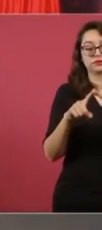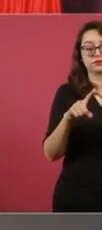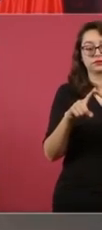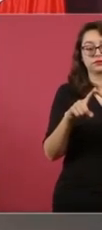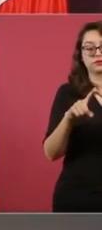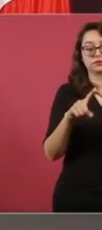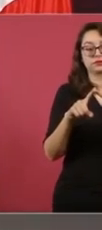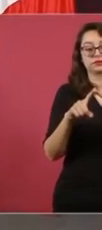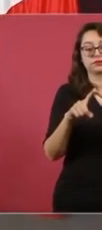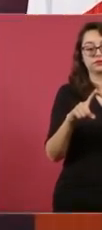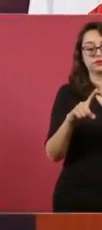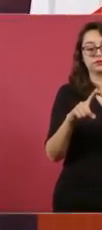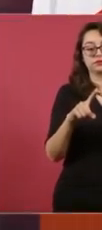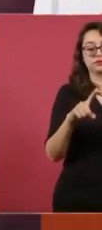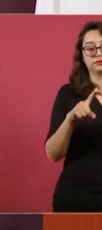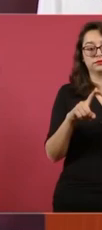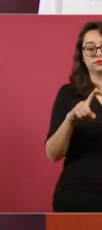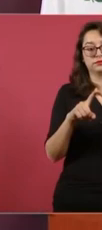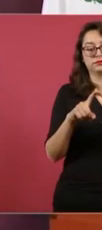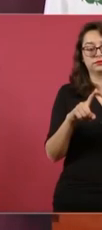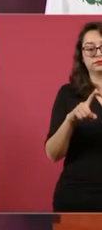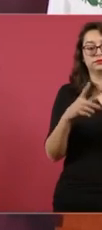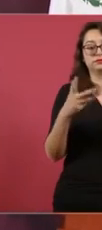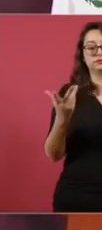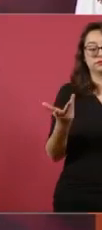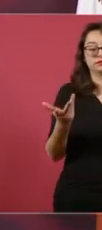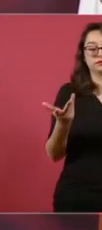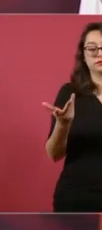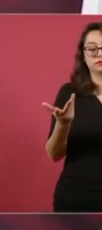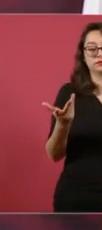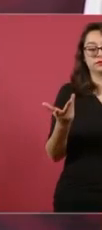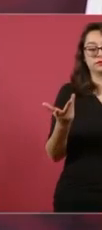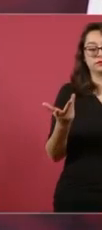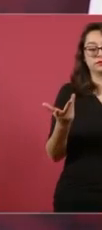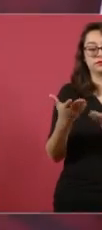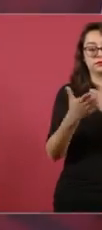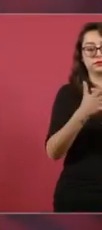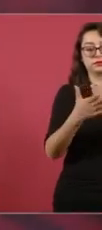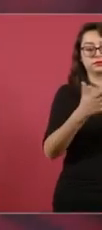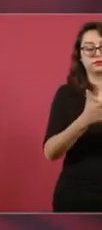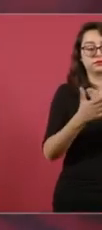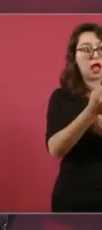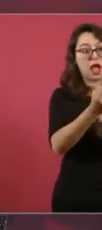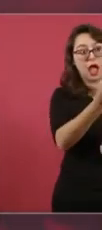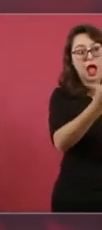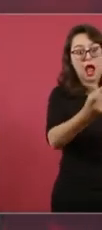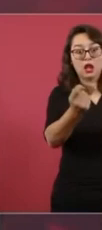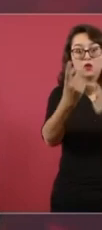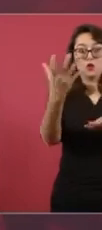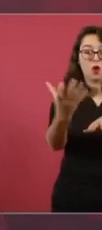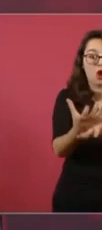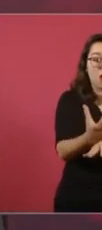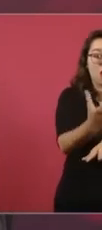legisladores, que los ciudadanos le pidan a los candidatos que hagan el compromiso de que si llegan van